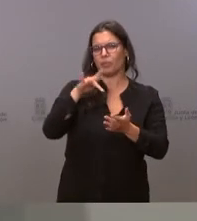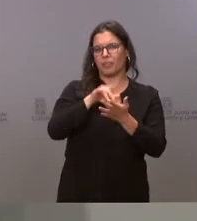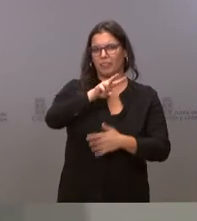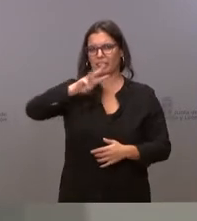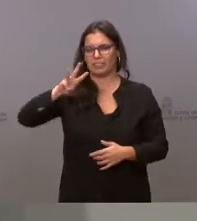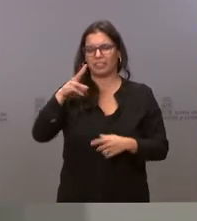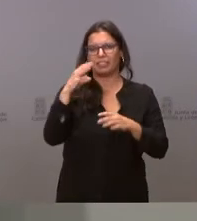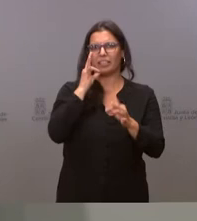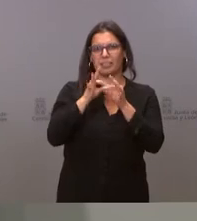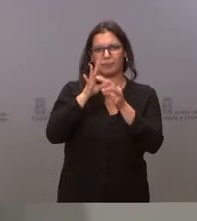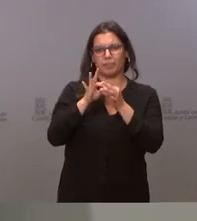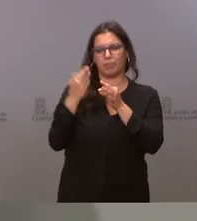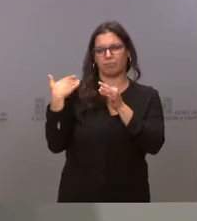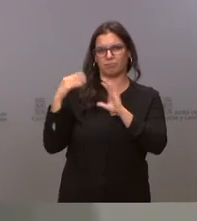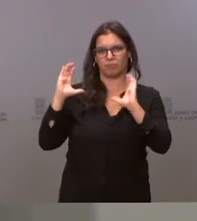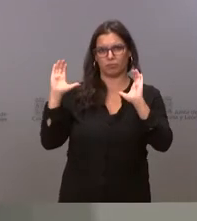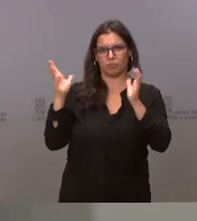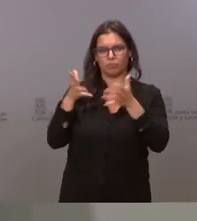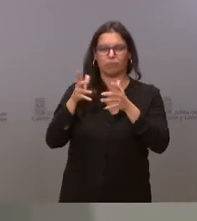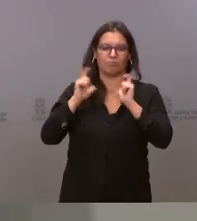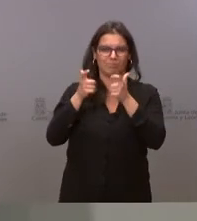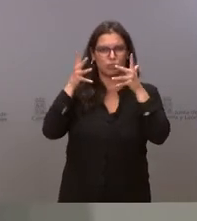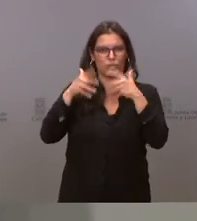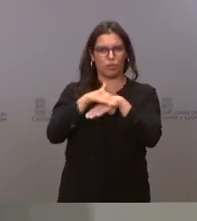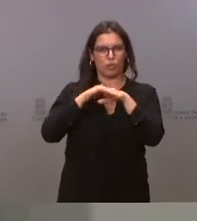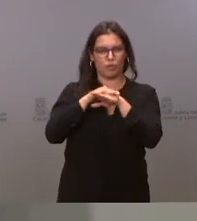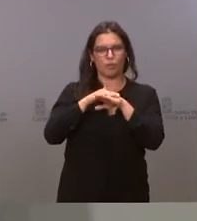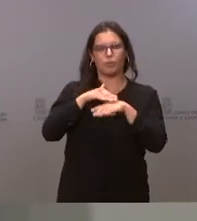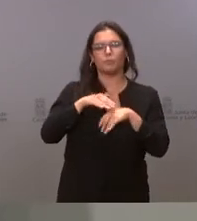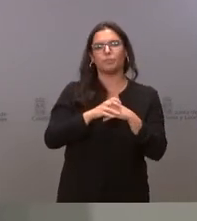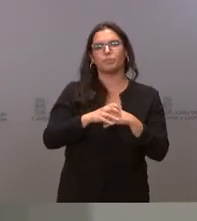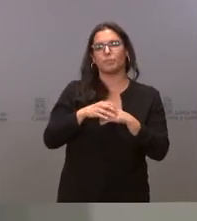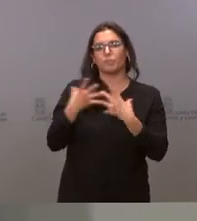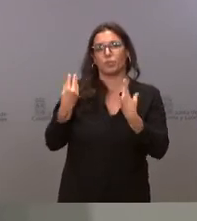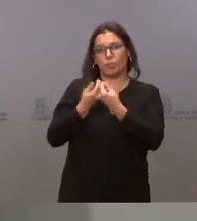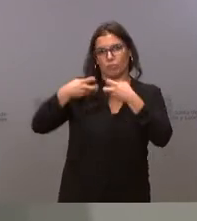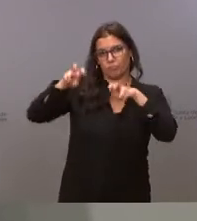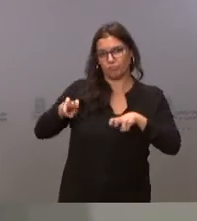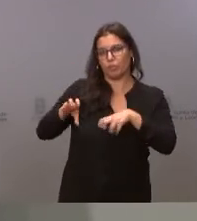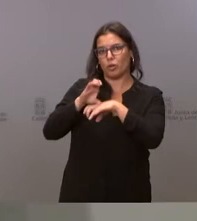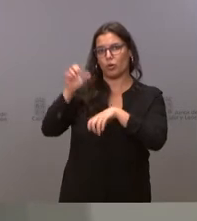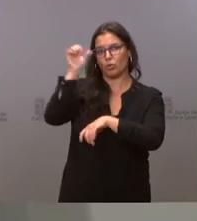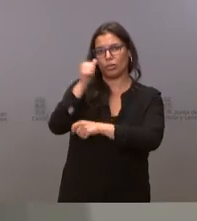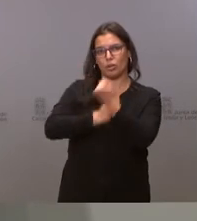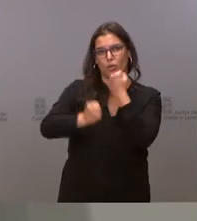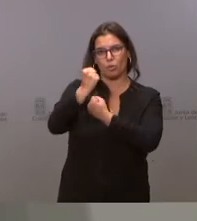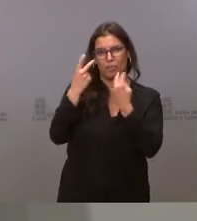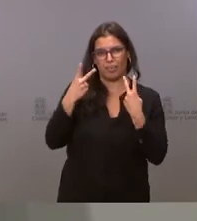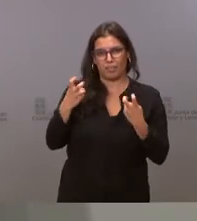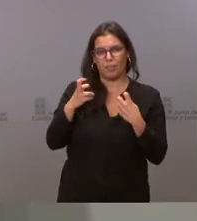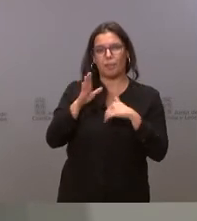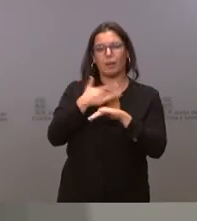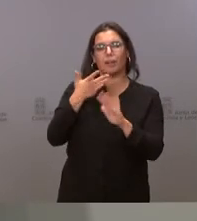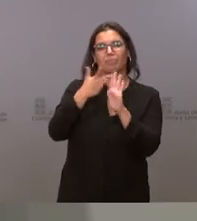septiembre de 2021. Nos acompaña también el consejero de Economía y Ancienda para dar